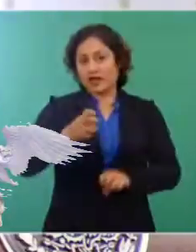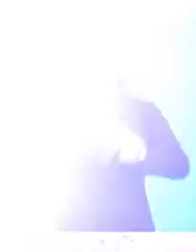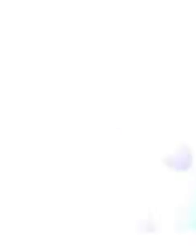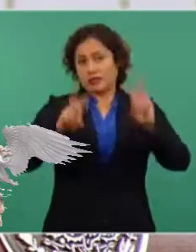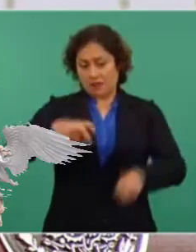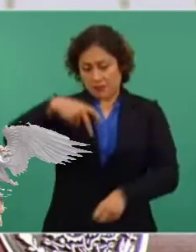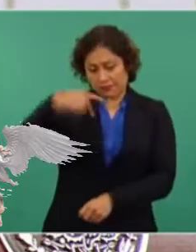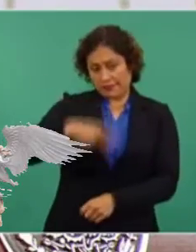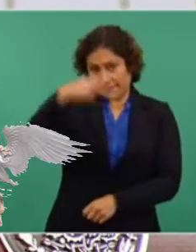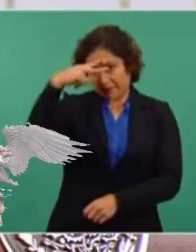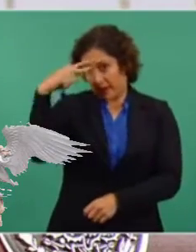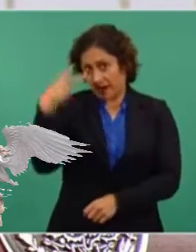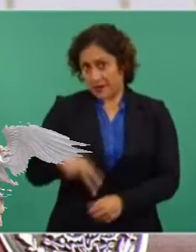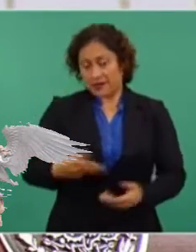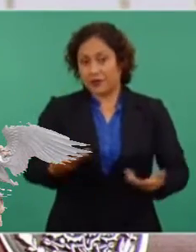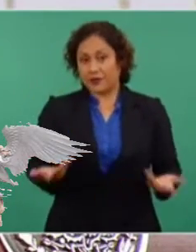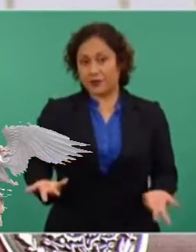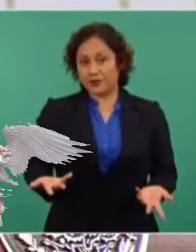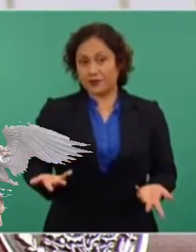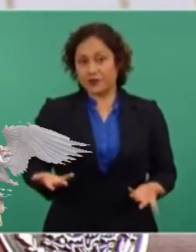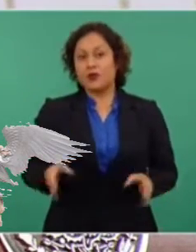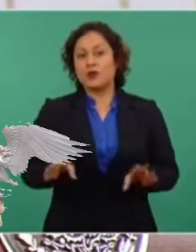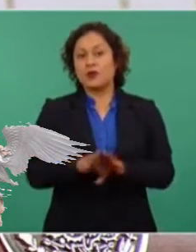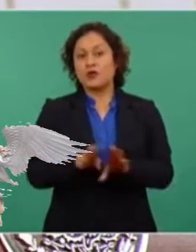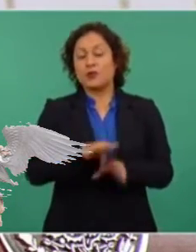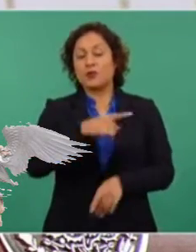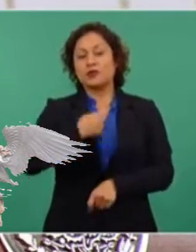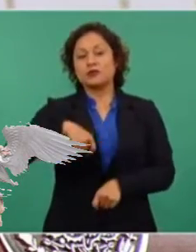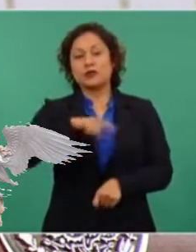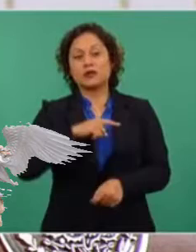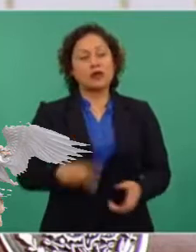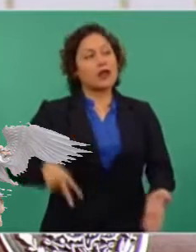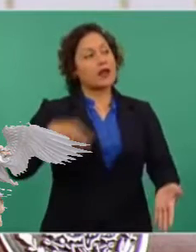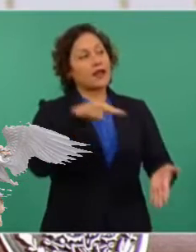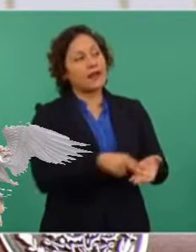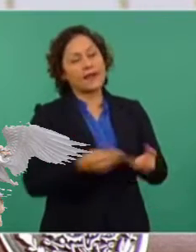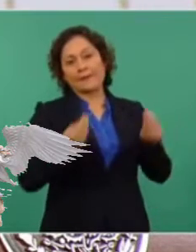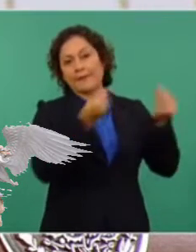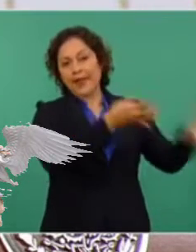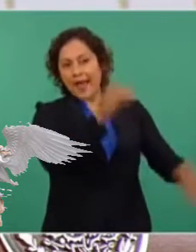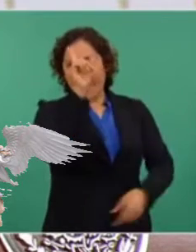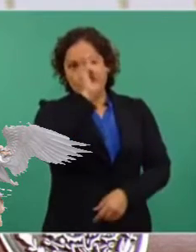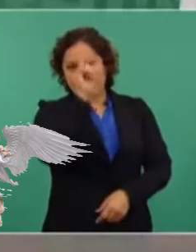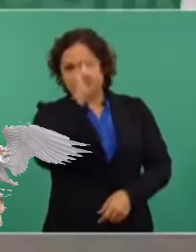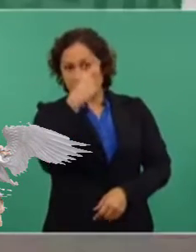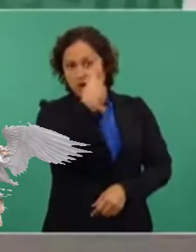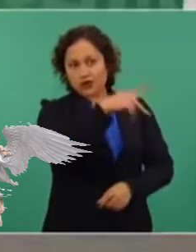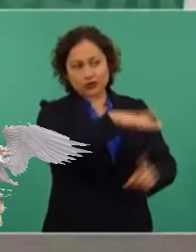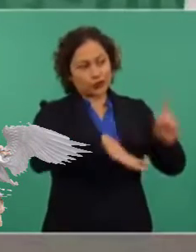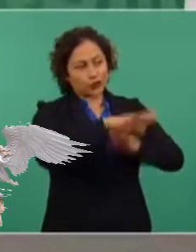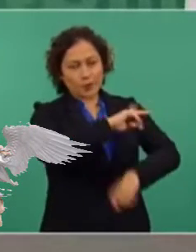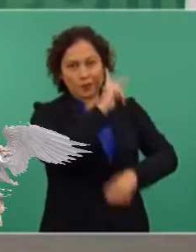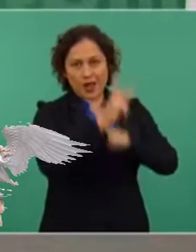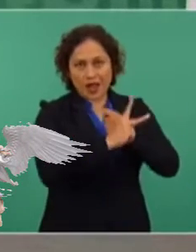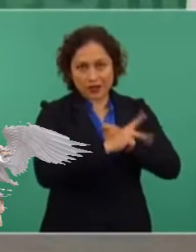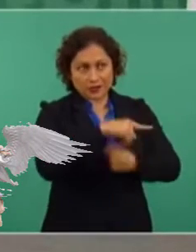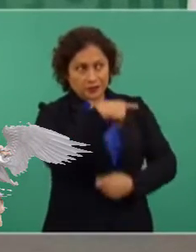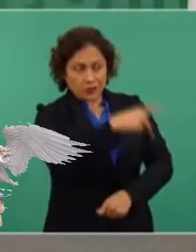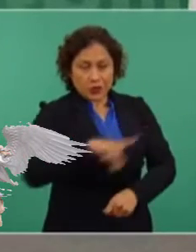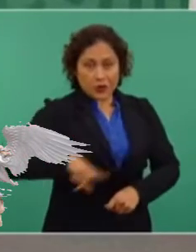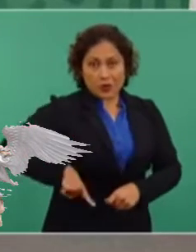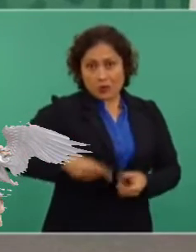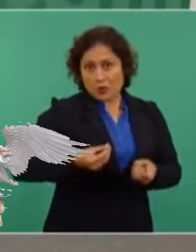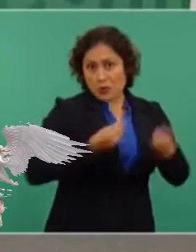mexicanos. Nosotros no vamos a dar consejos a otros países, a otros gobiernos,